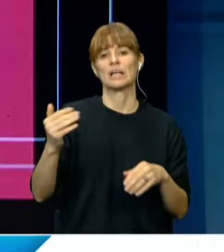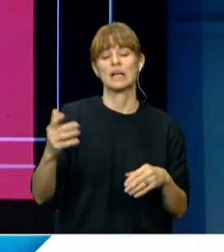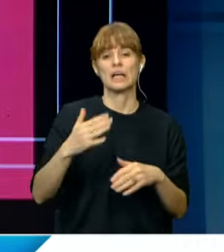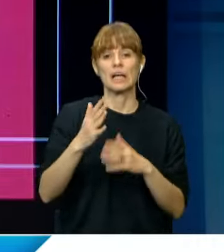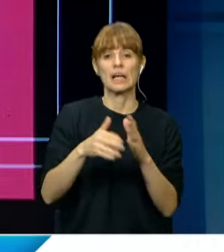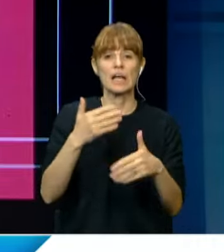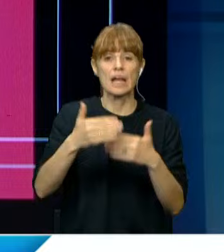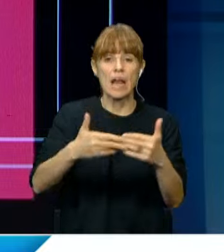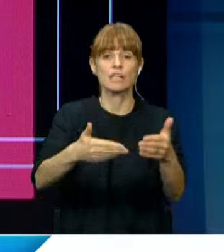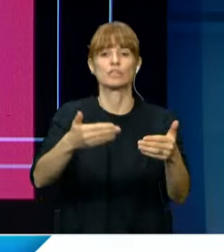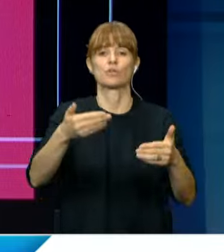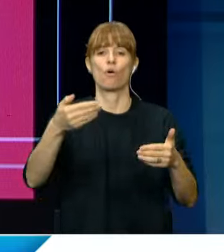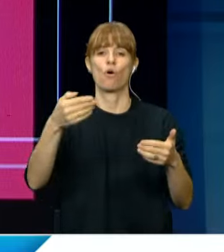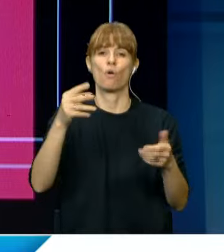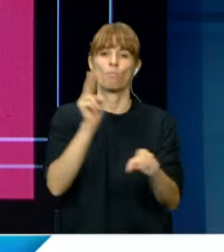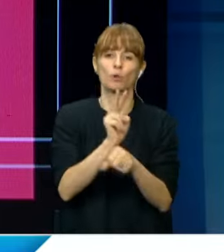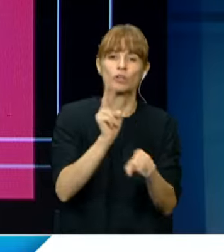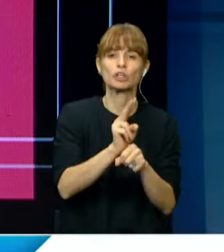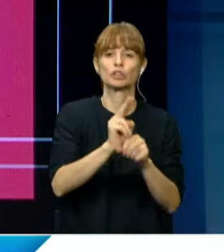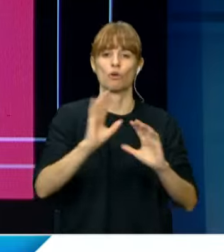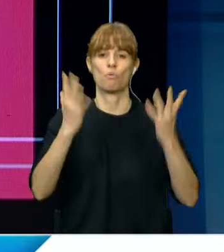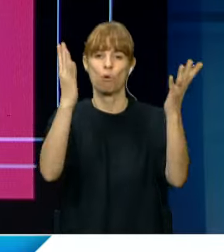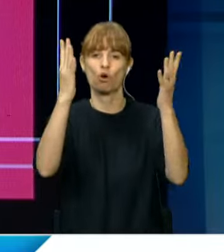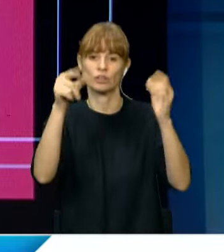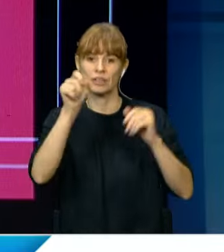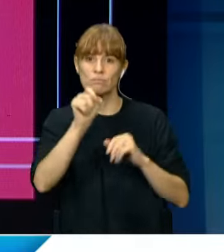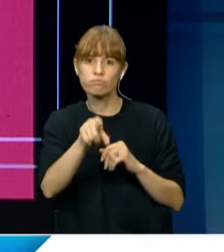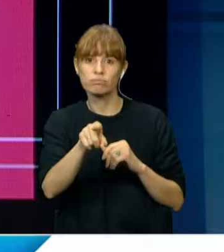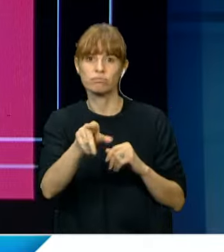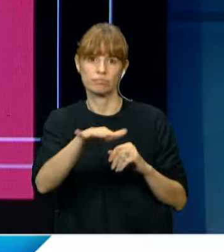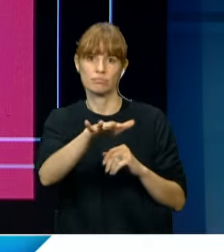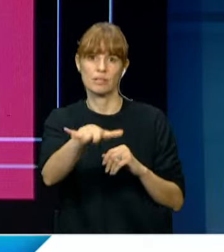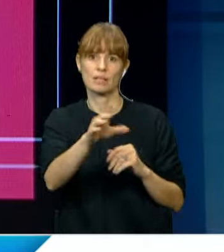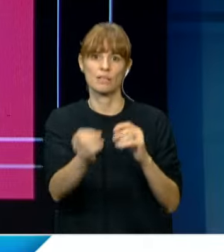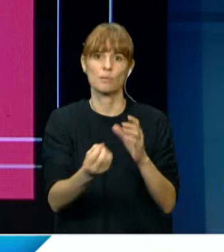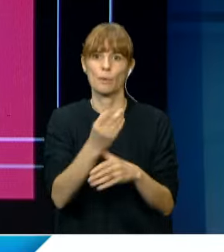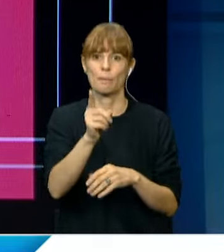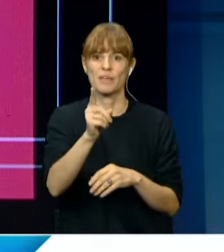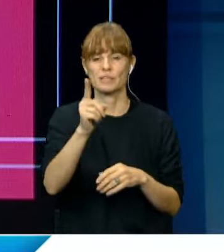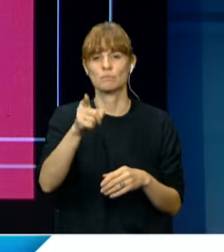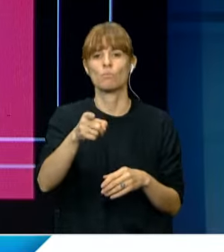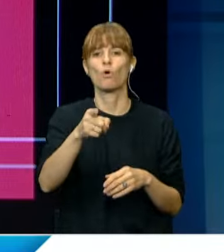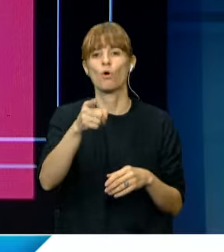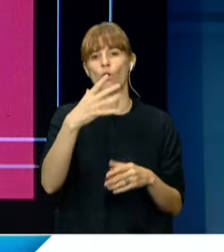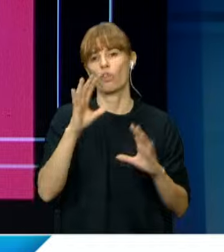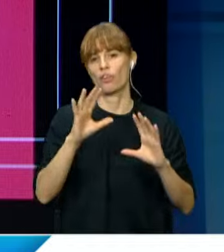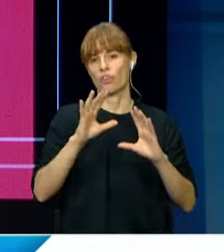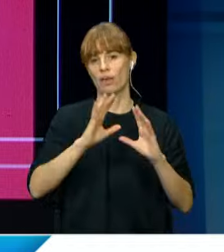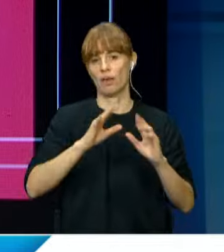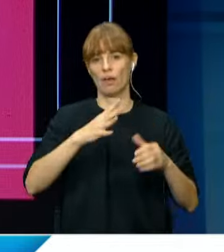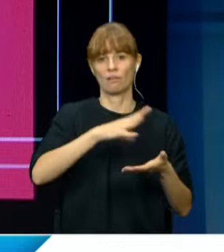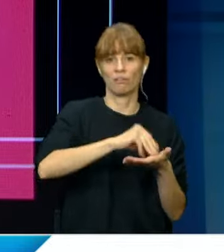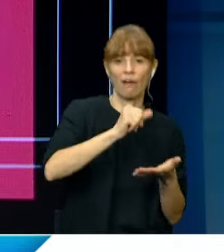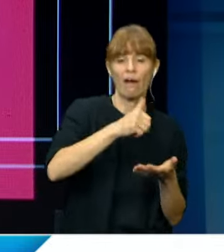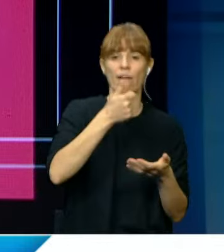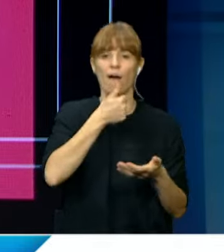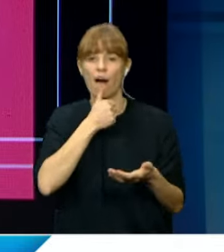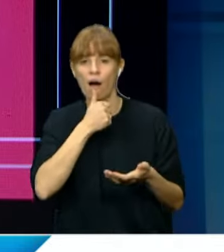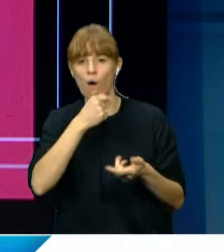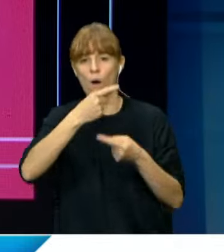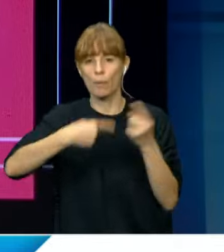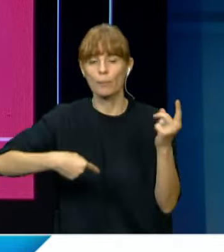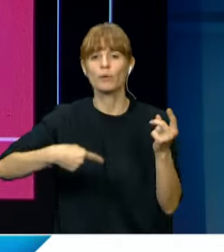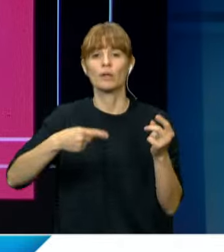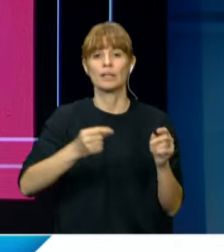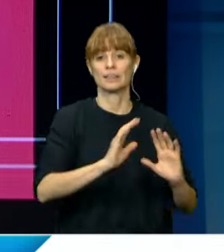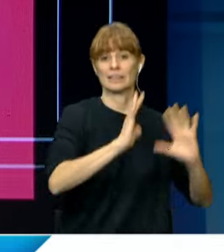conservación de los bosques nativos en diferentes ecosistemas del país, desde la selva misionera hasta los bosques